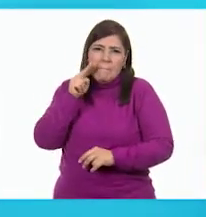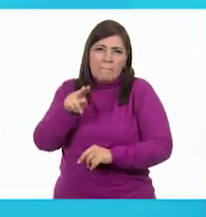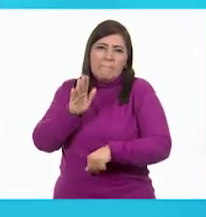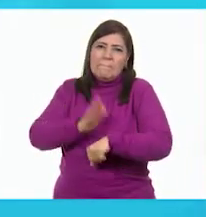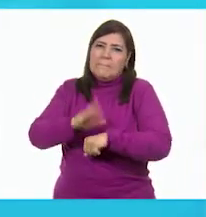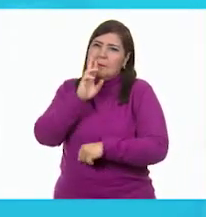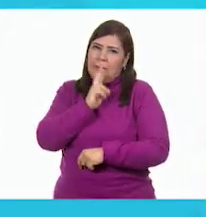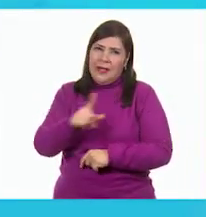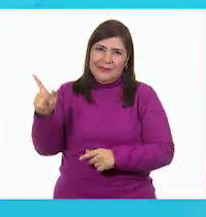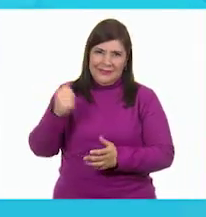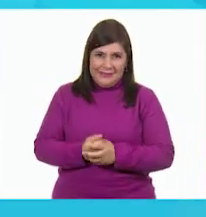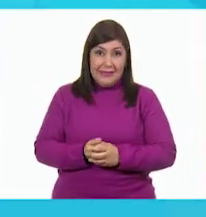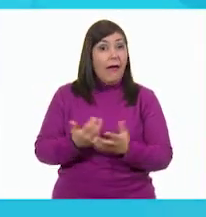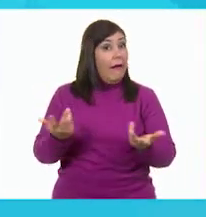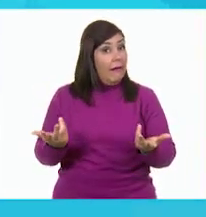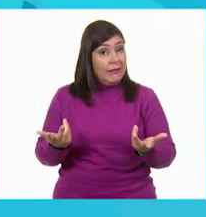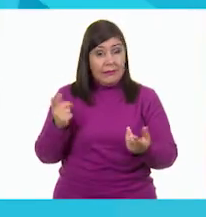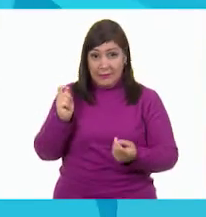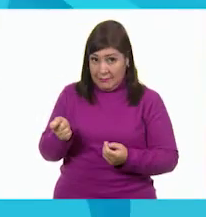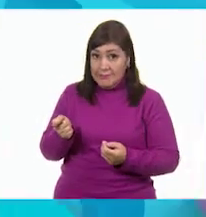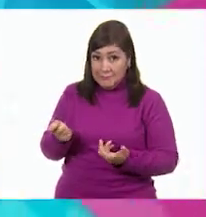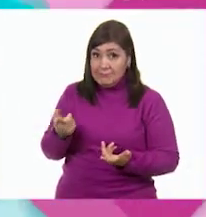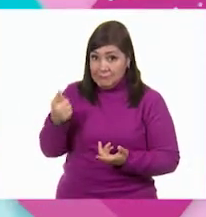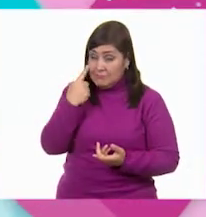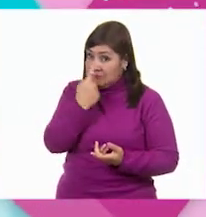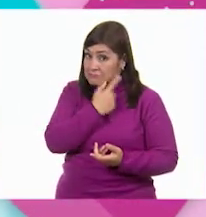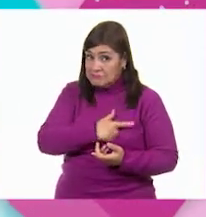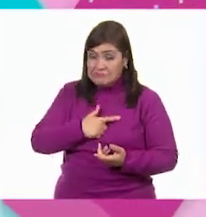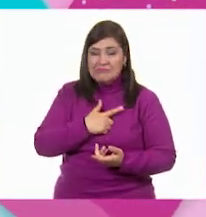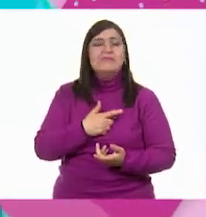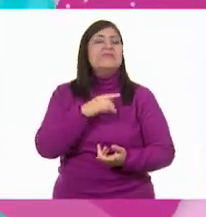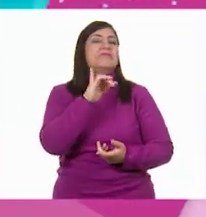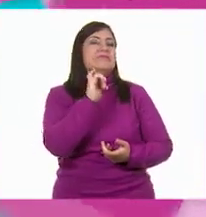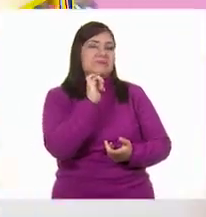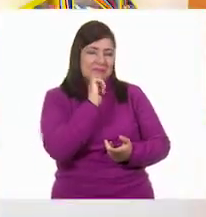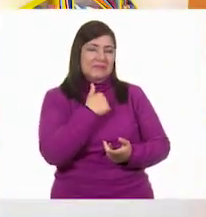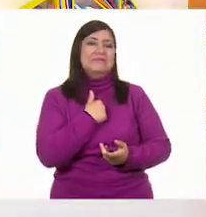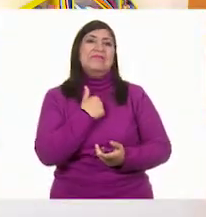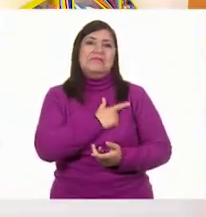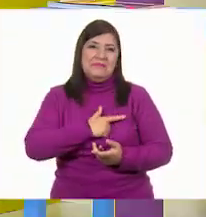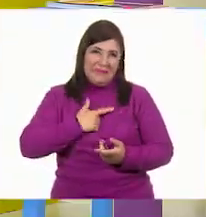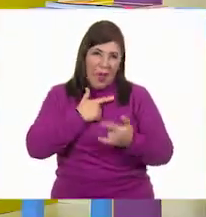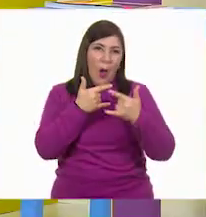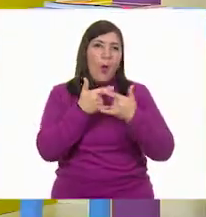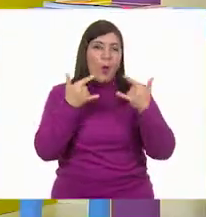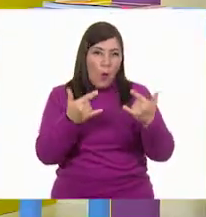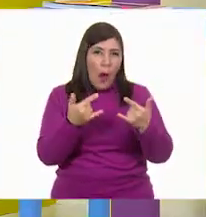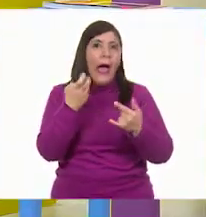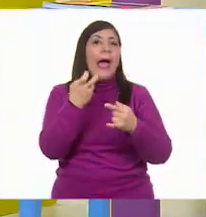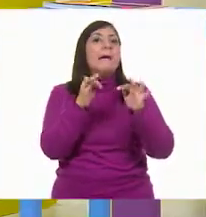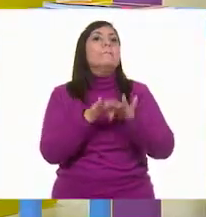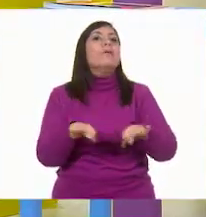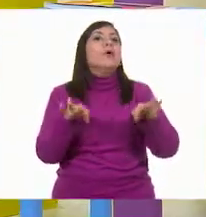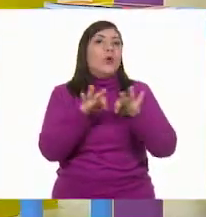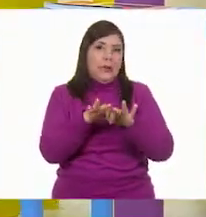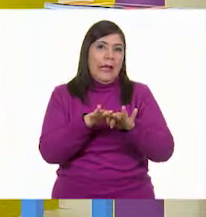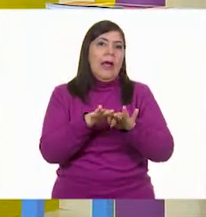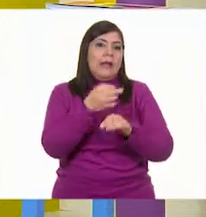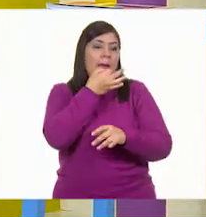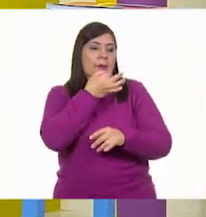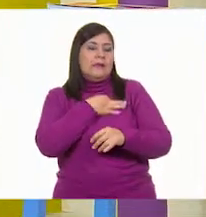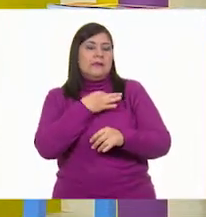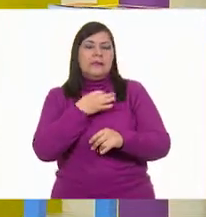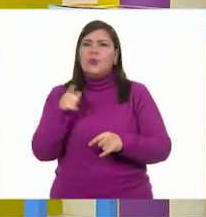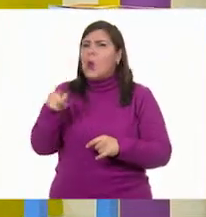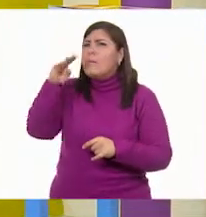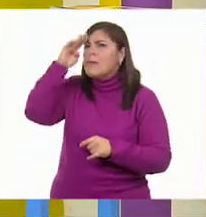¿Qué tal, Mariana? ¿Te gustó? Me encantó el cuento. Y es muy importante el mensaje que nos dan. ¿Qué te